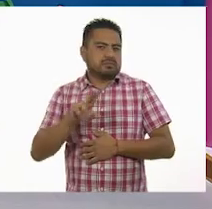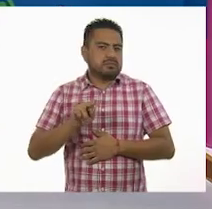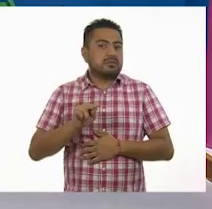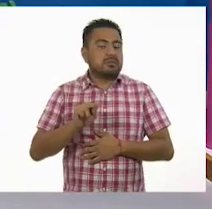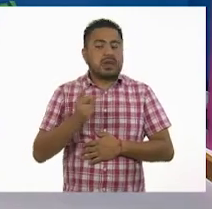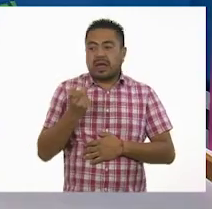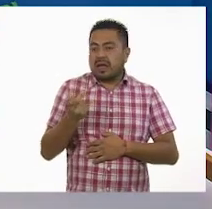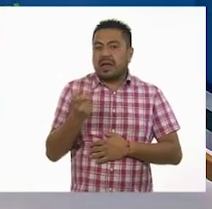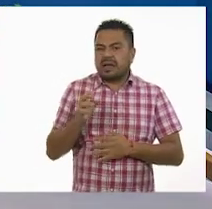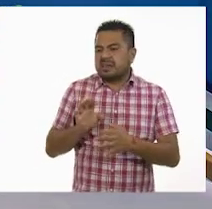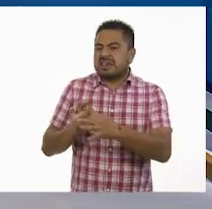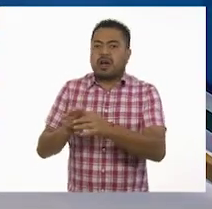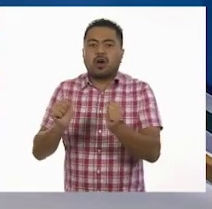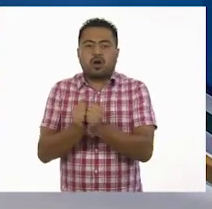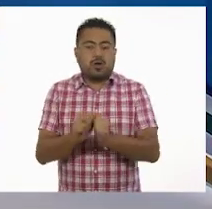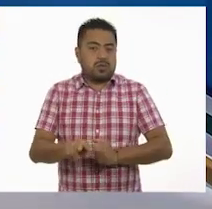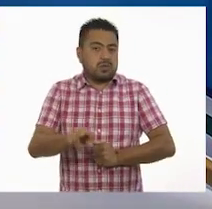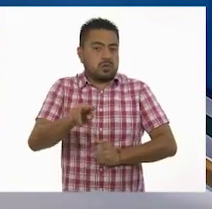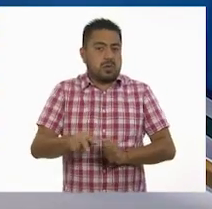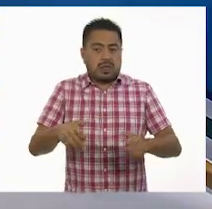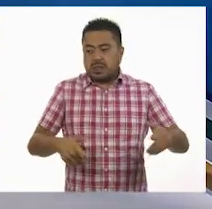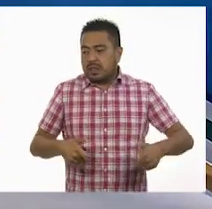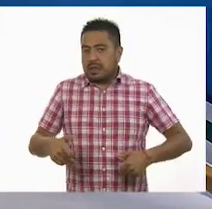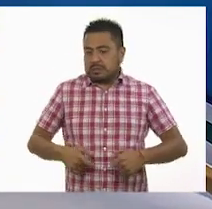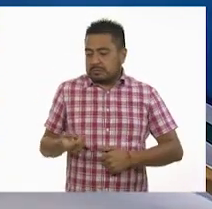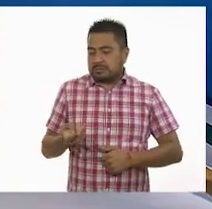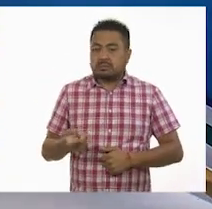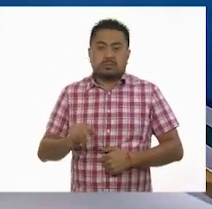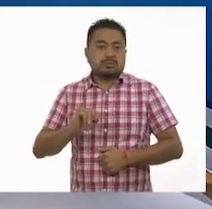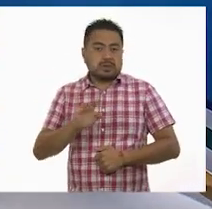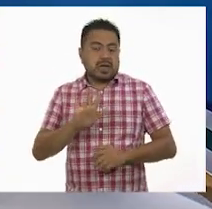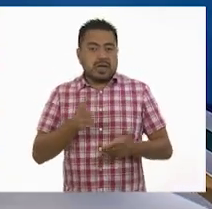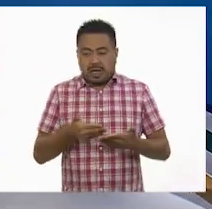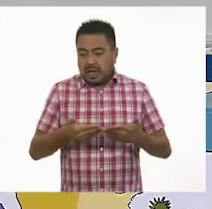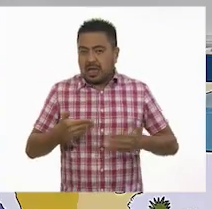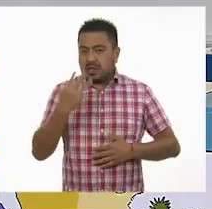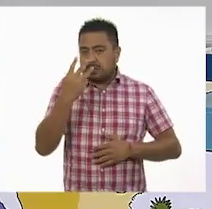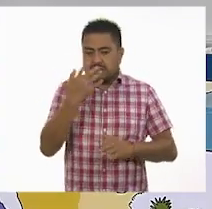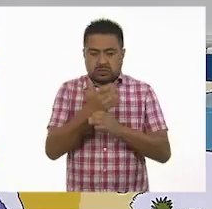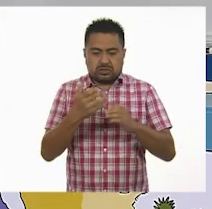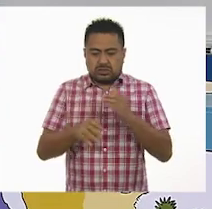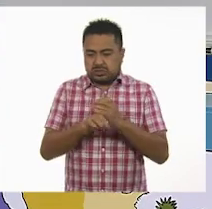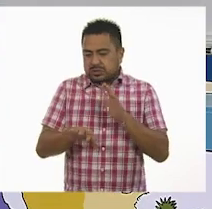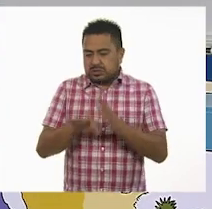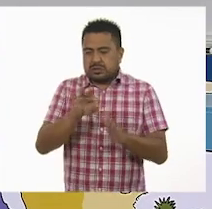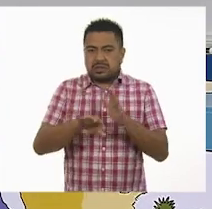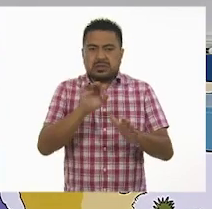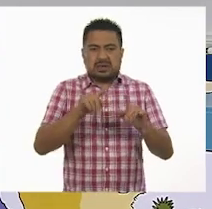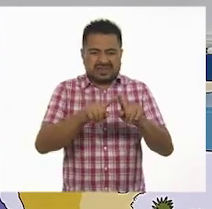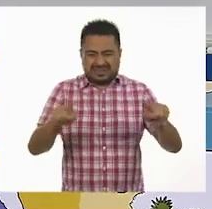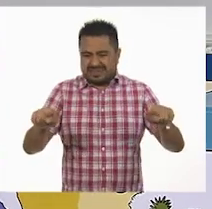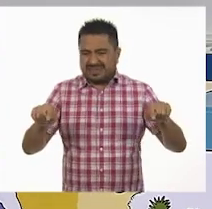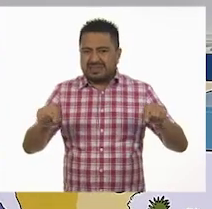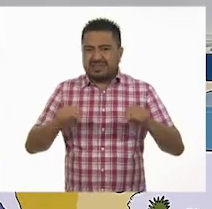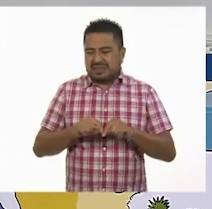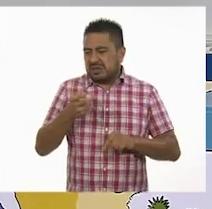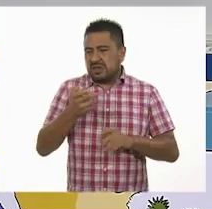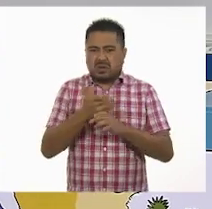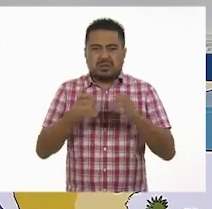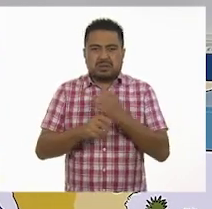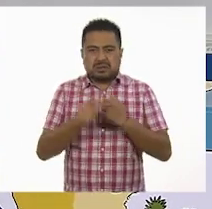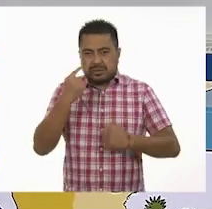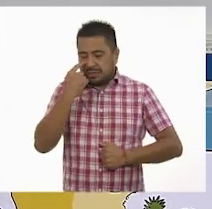Sino que tiene que ver con la verdad del teatro, ¿sí? Entonces tenemos esos tres elementos, la escenografía, los elementos